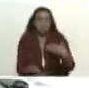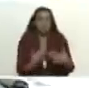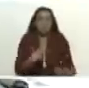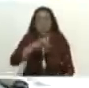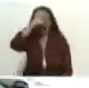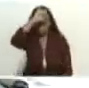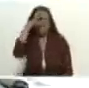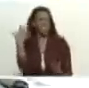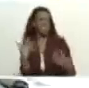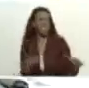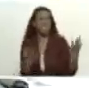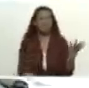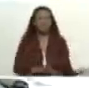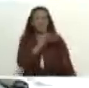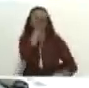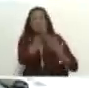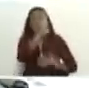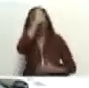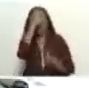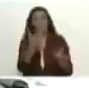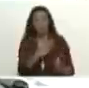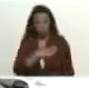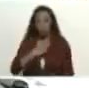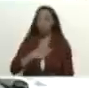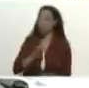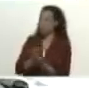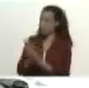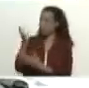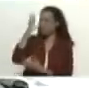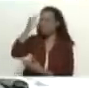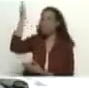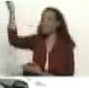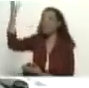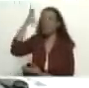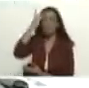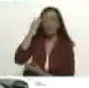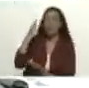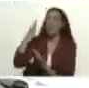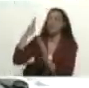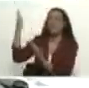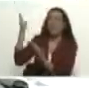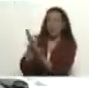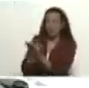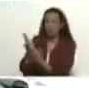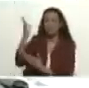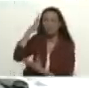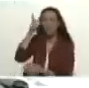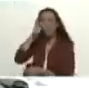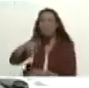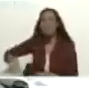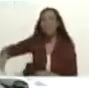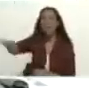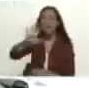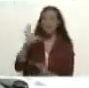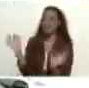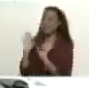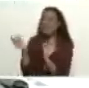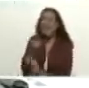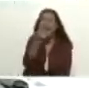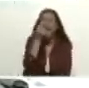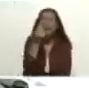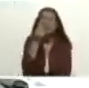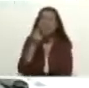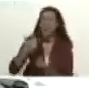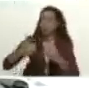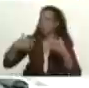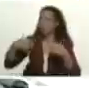diablos que nosotros vamos por el camino de Dios y el camino de los pueblos y nada ni nadie